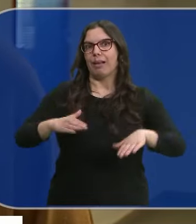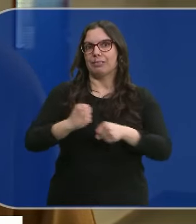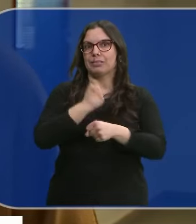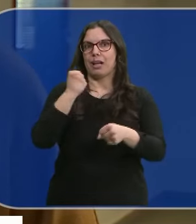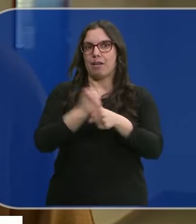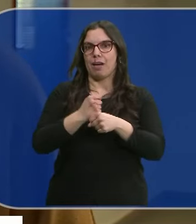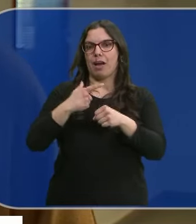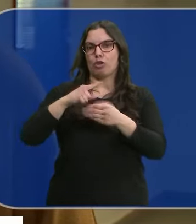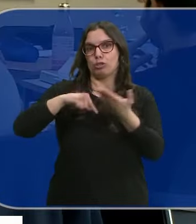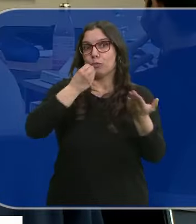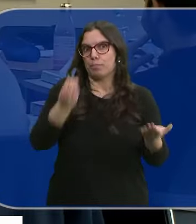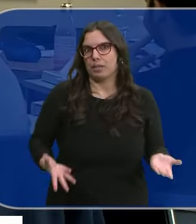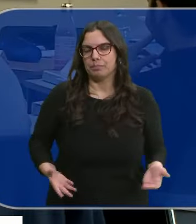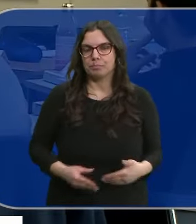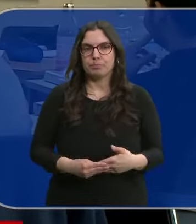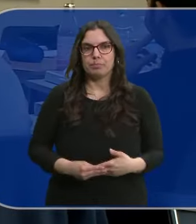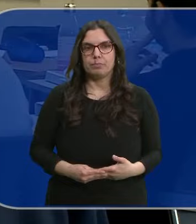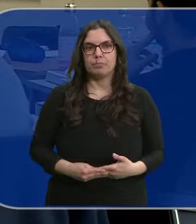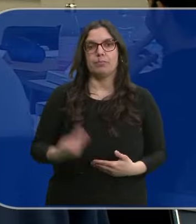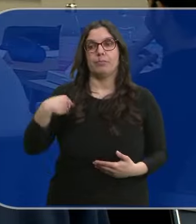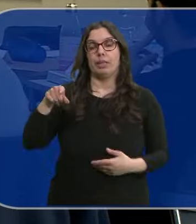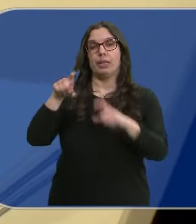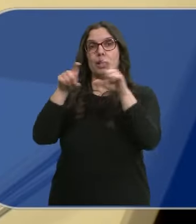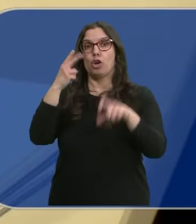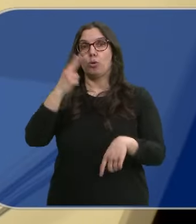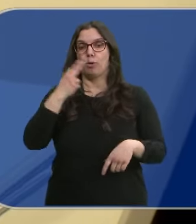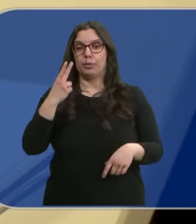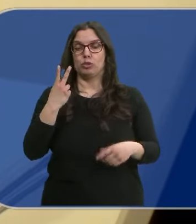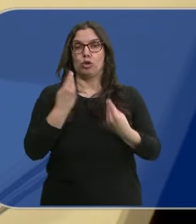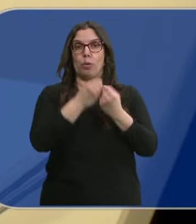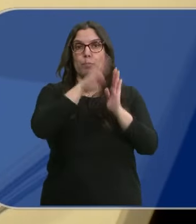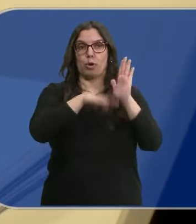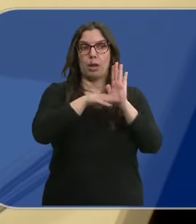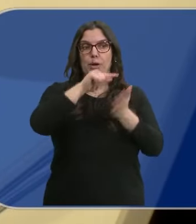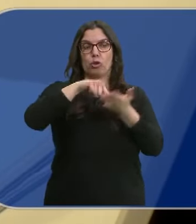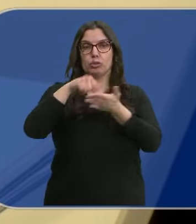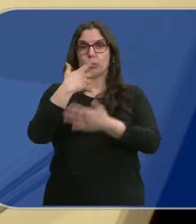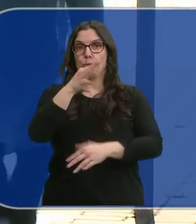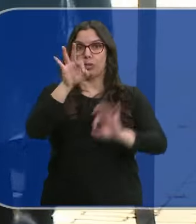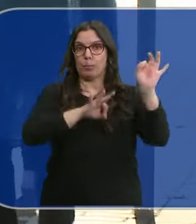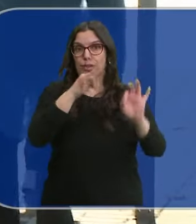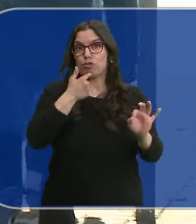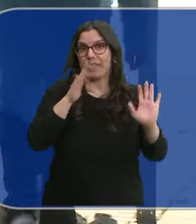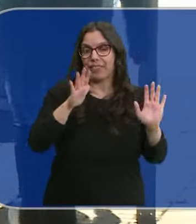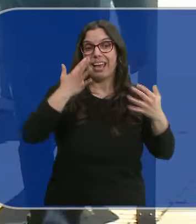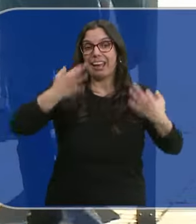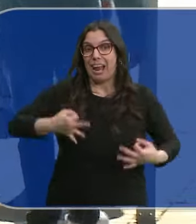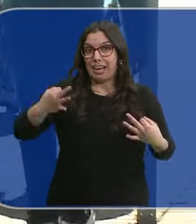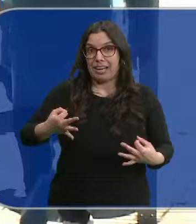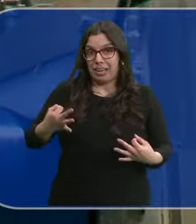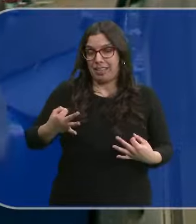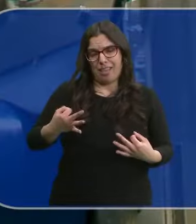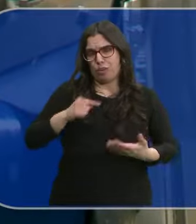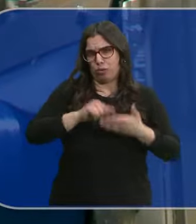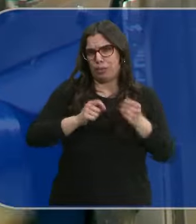con un buen contrato. Y aunque Europe Snacks se comprometiera con este programa a contratar a un 50% de los estudiantes, la realidad es que